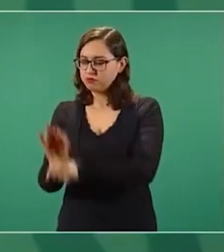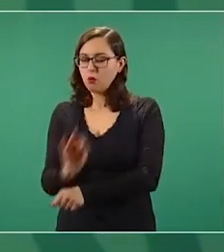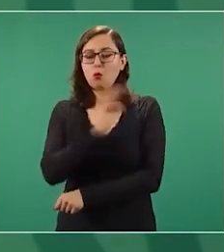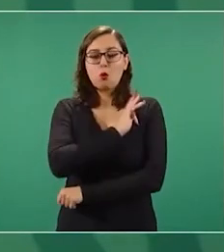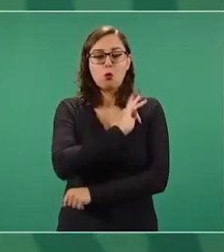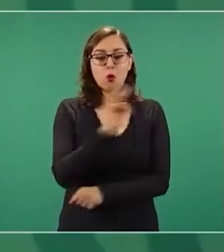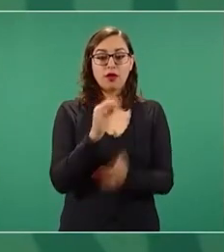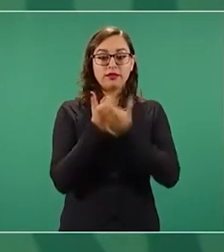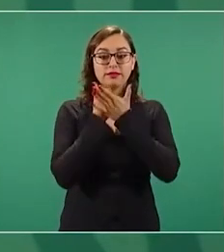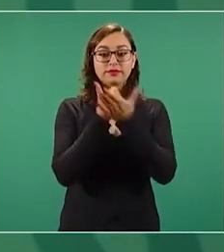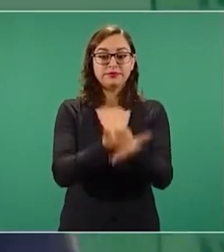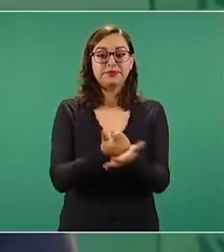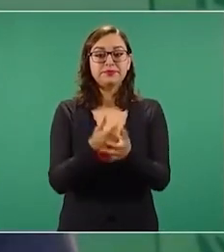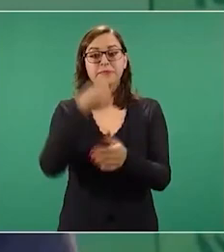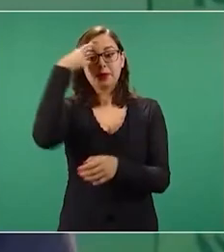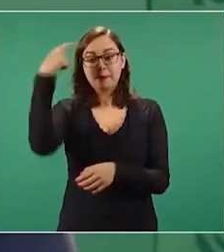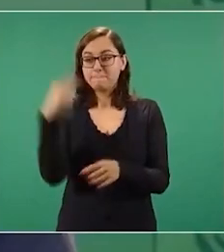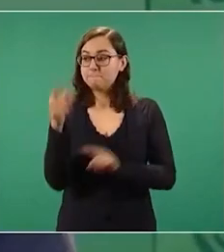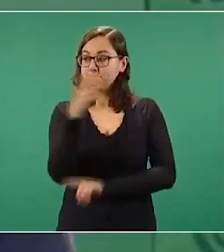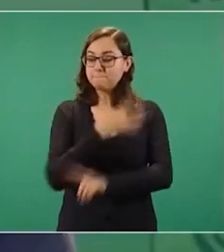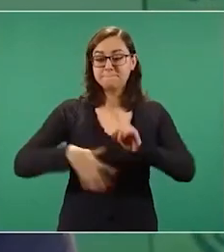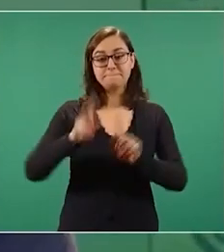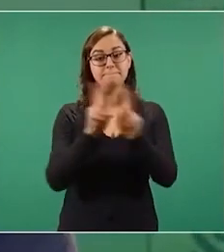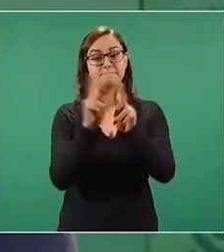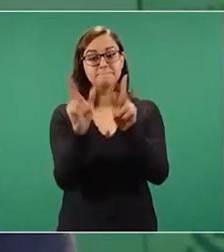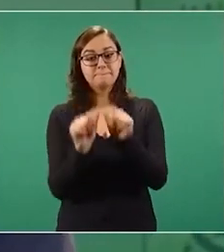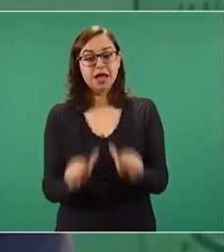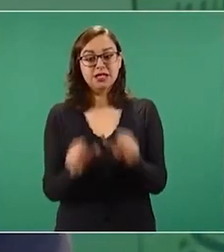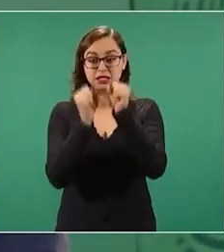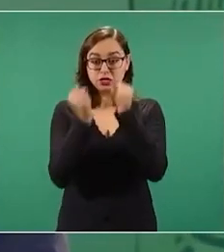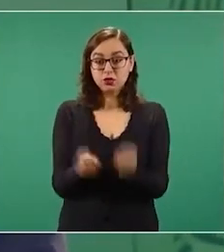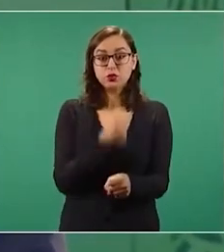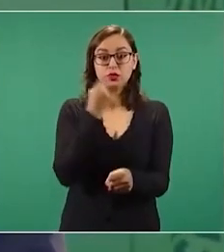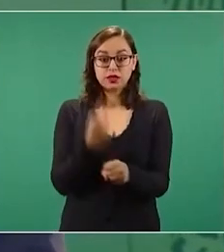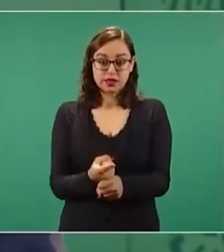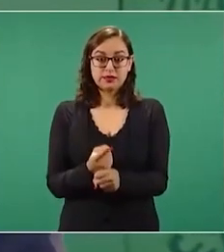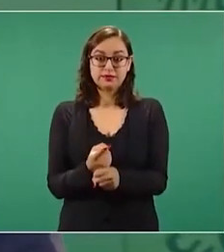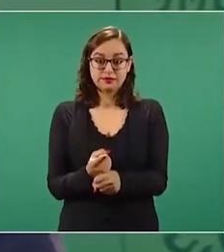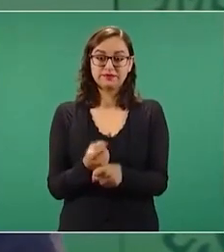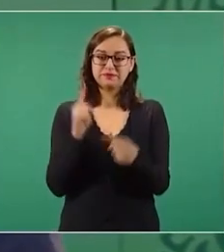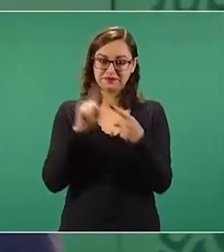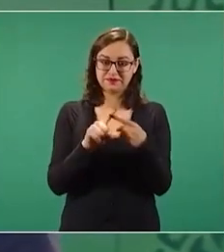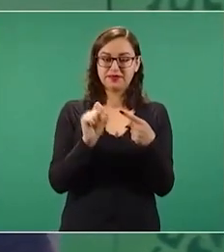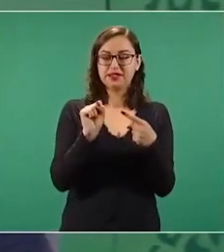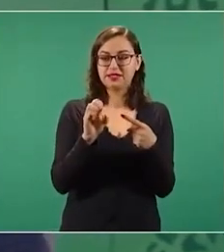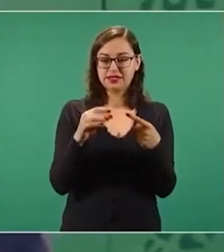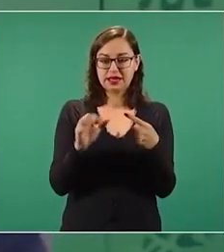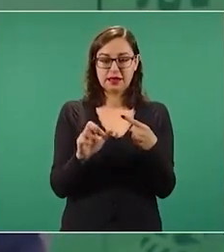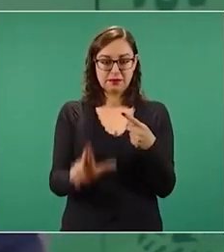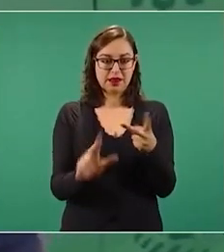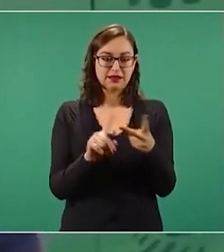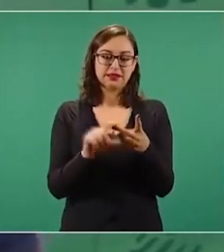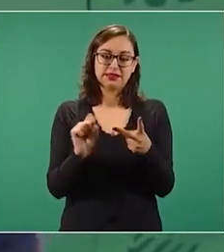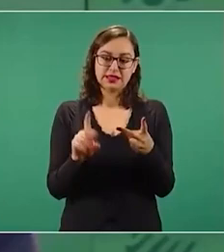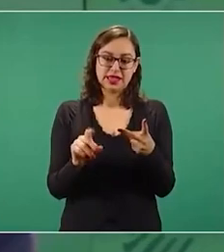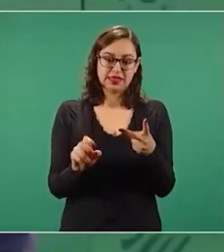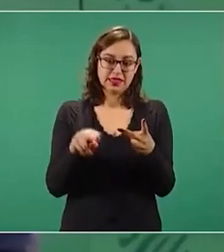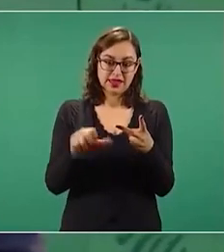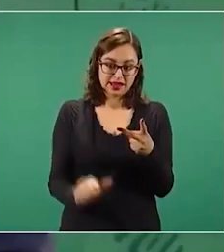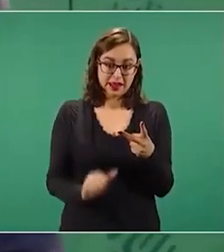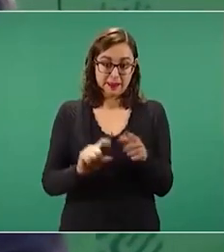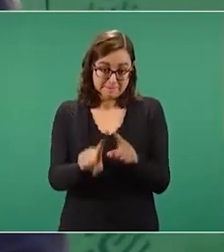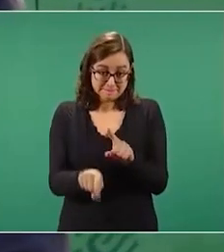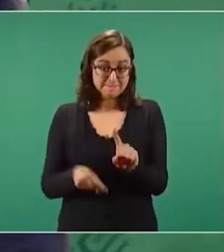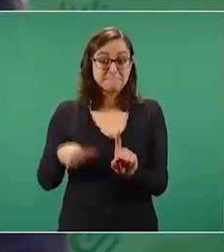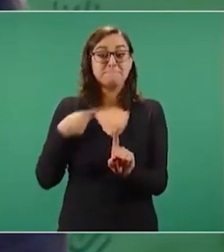de dos instituciones que son fundamentales la Secretaría de Marina y la Secretaría de la Defensa Nacional y al